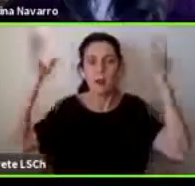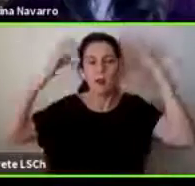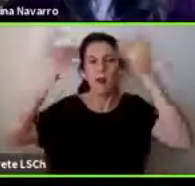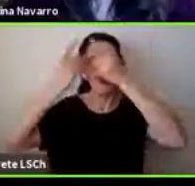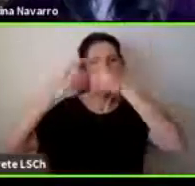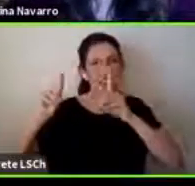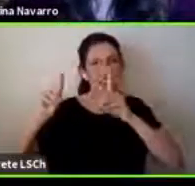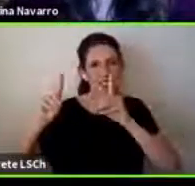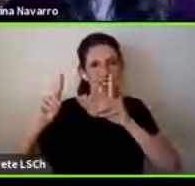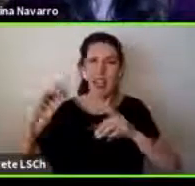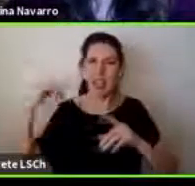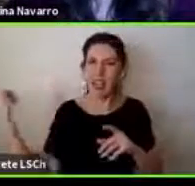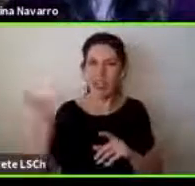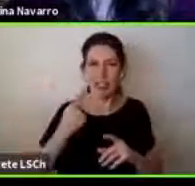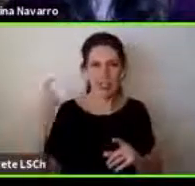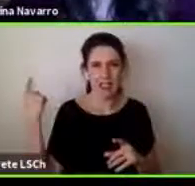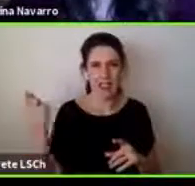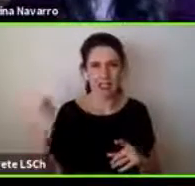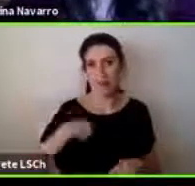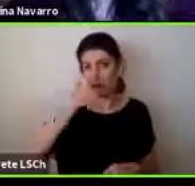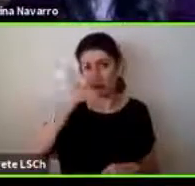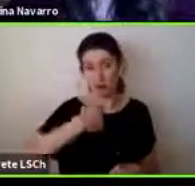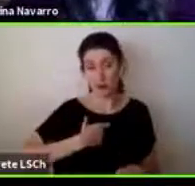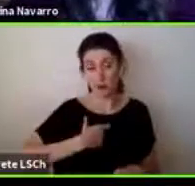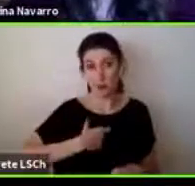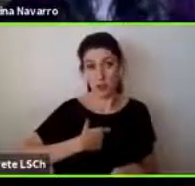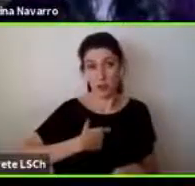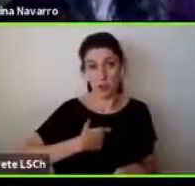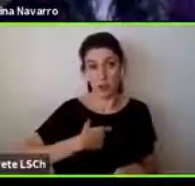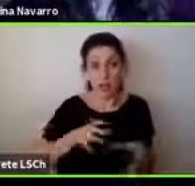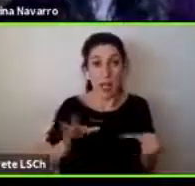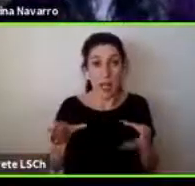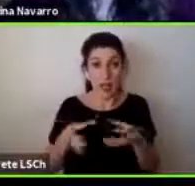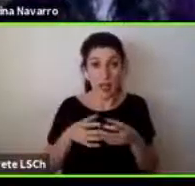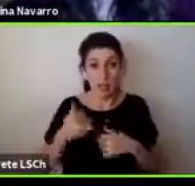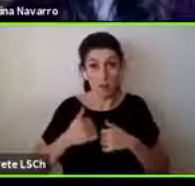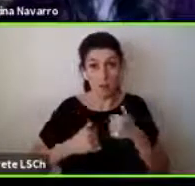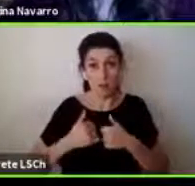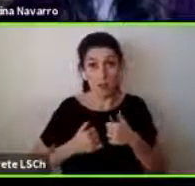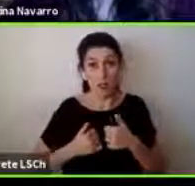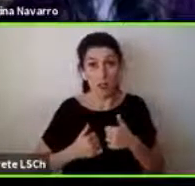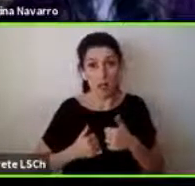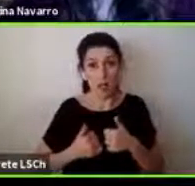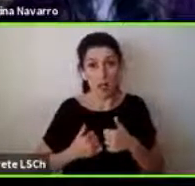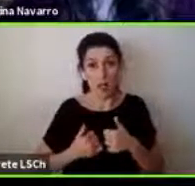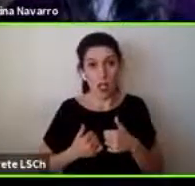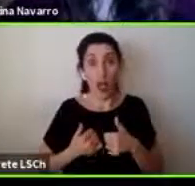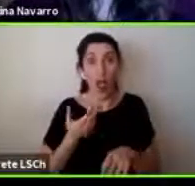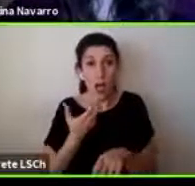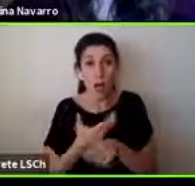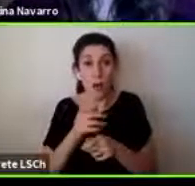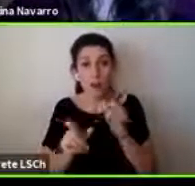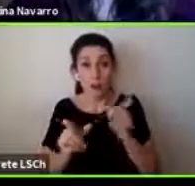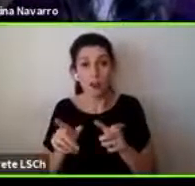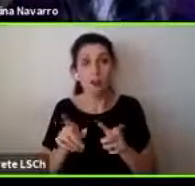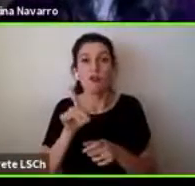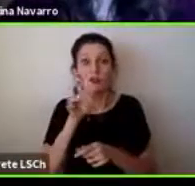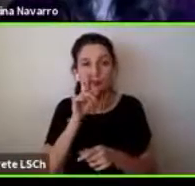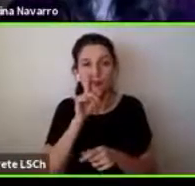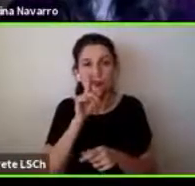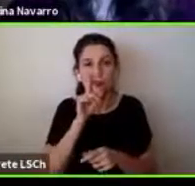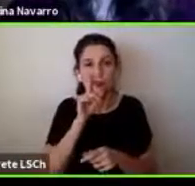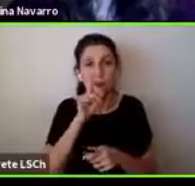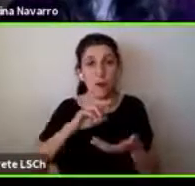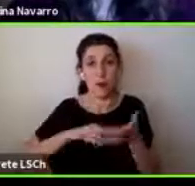personalmente bueno dentro del equipo hay personas que tienen algún trastorno en neurodesarrollo yo